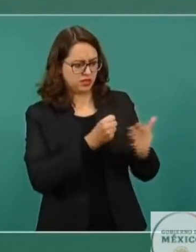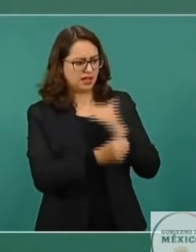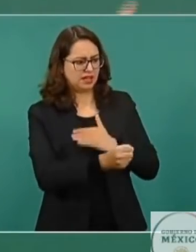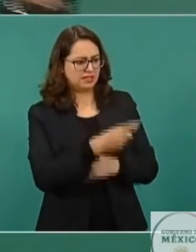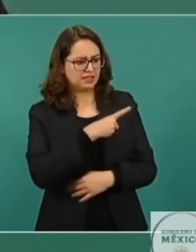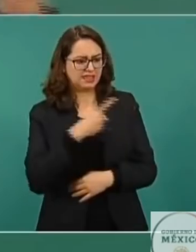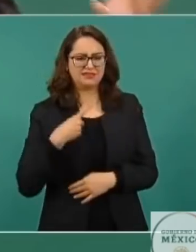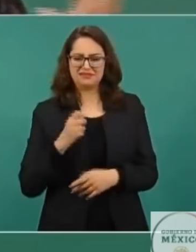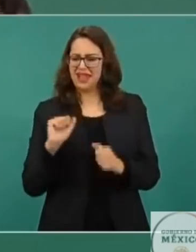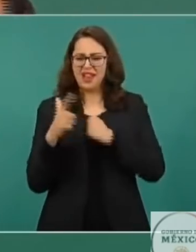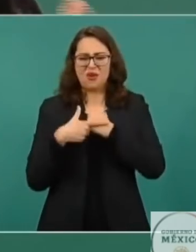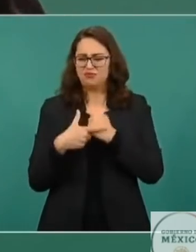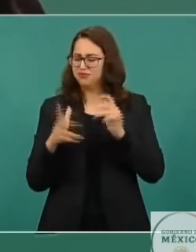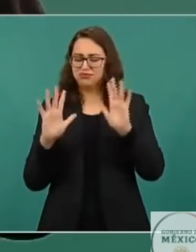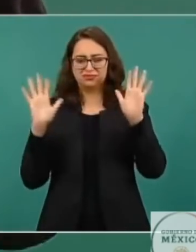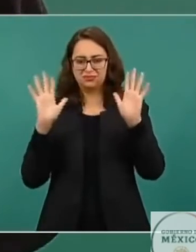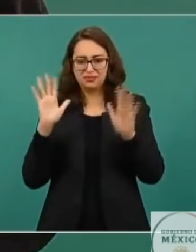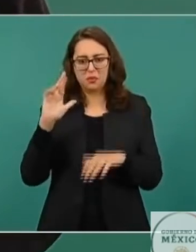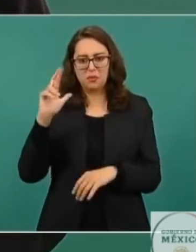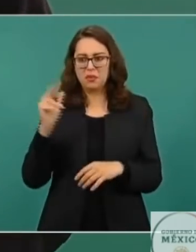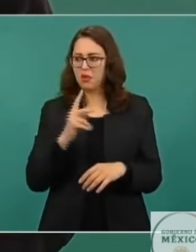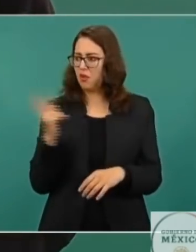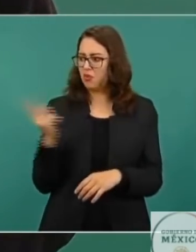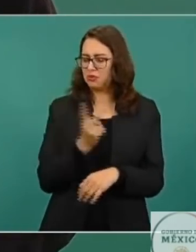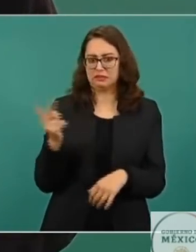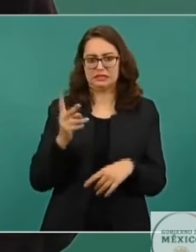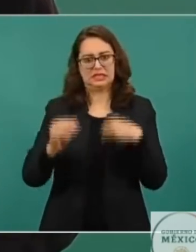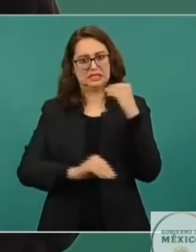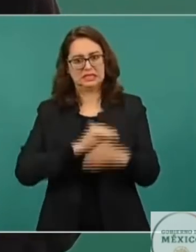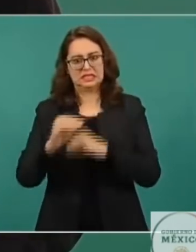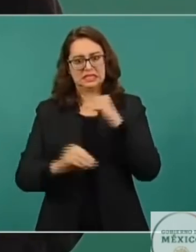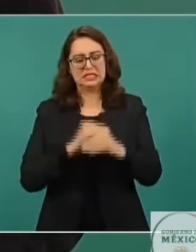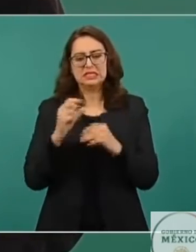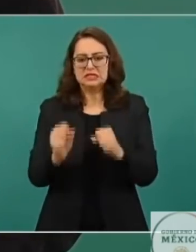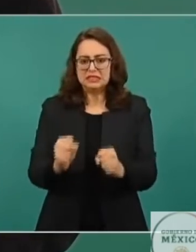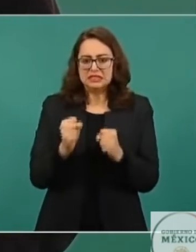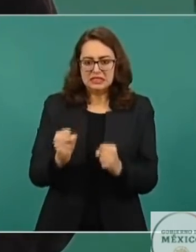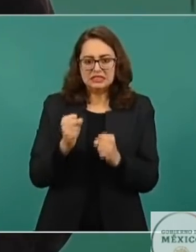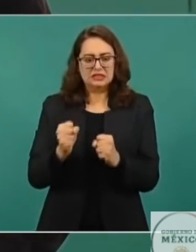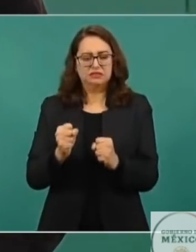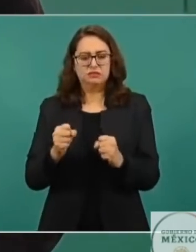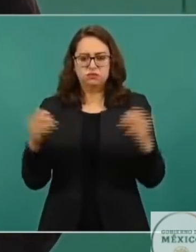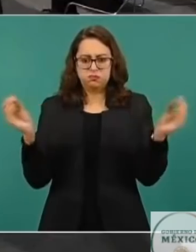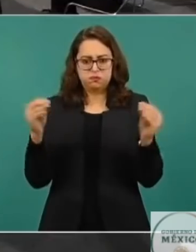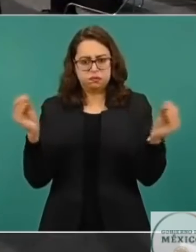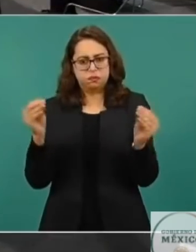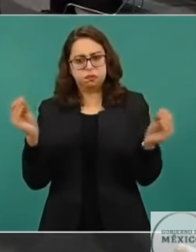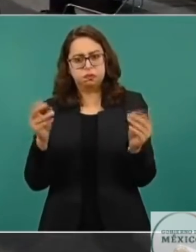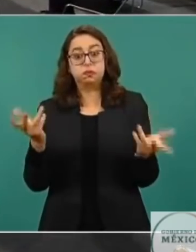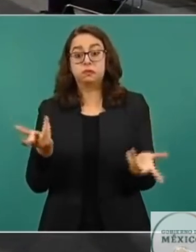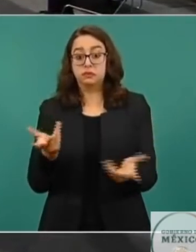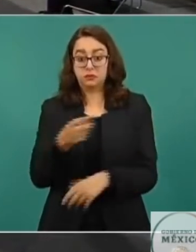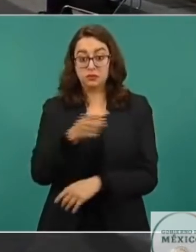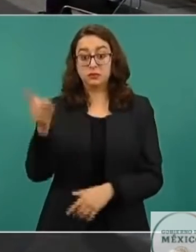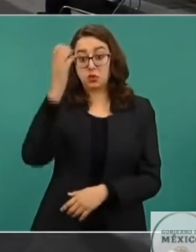Tiene un pleito fuerte, ya saben ustedes cómo son estas